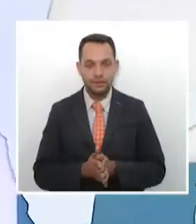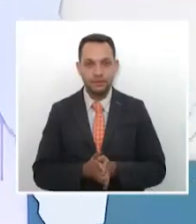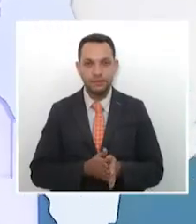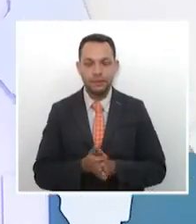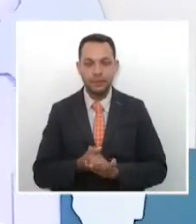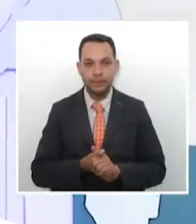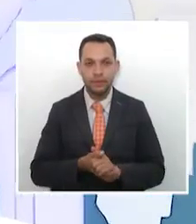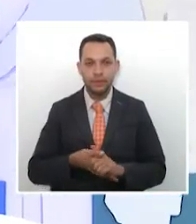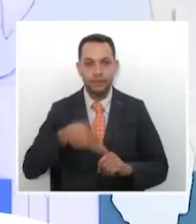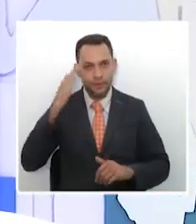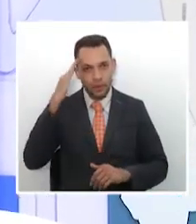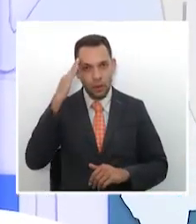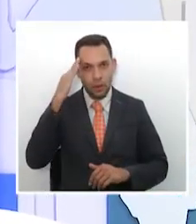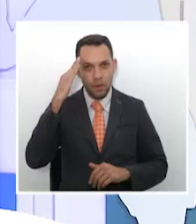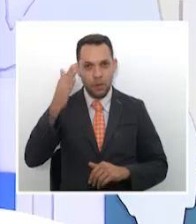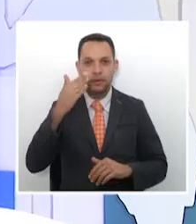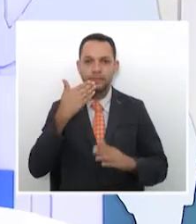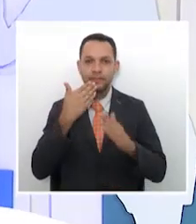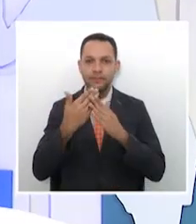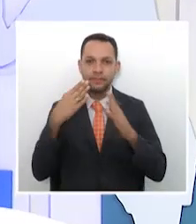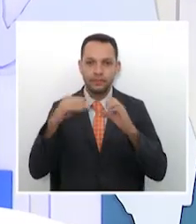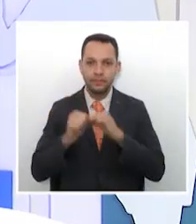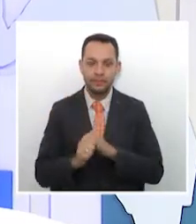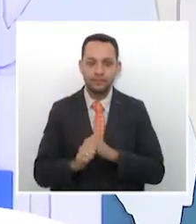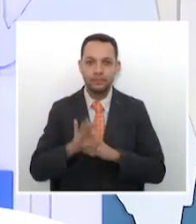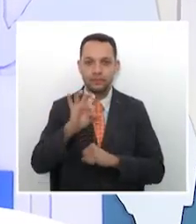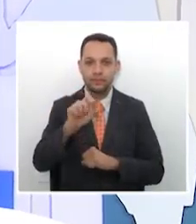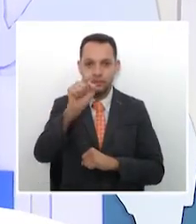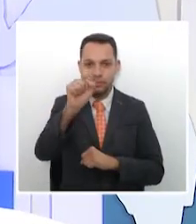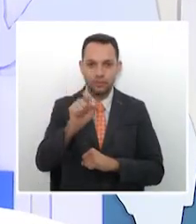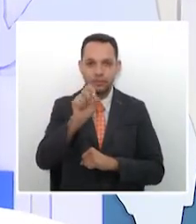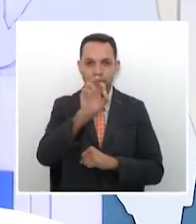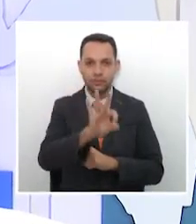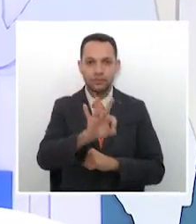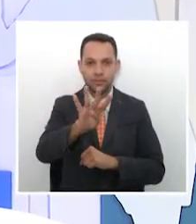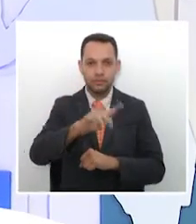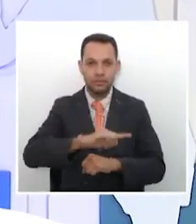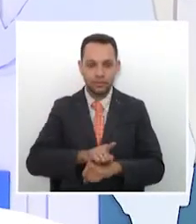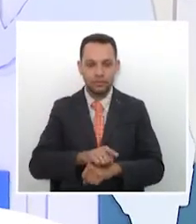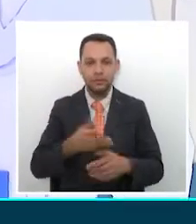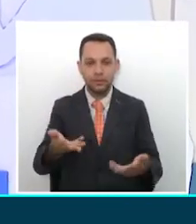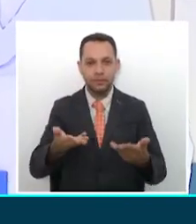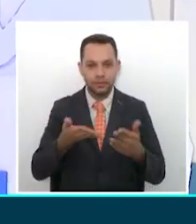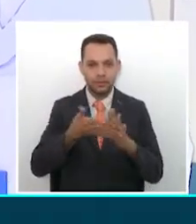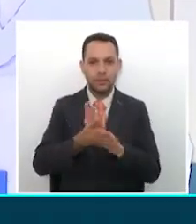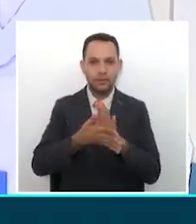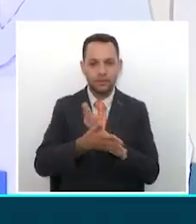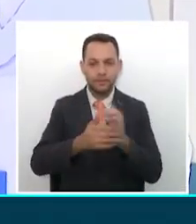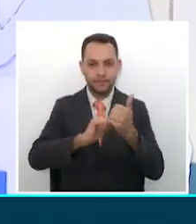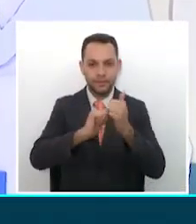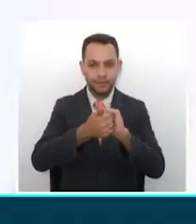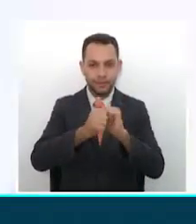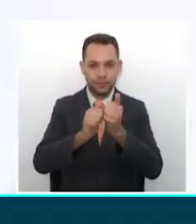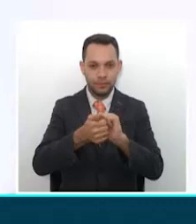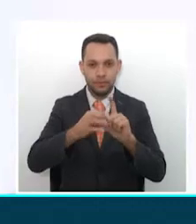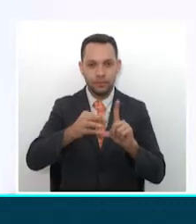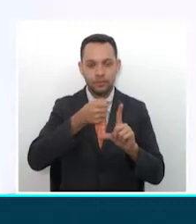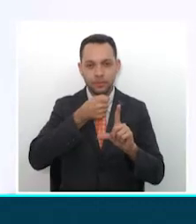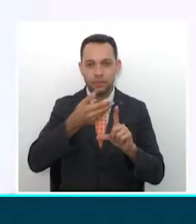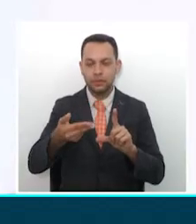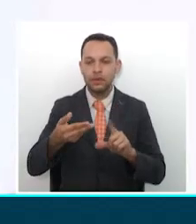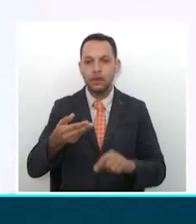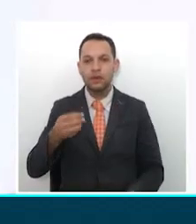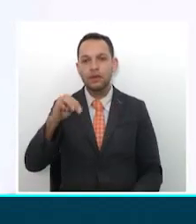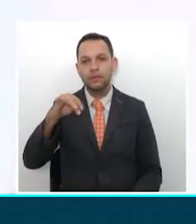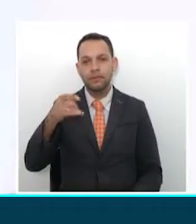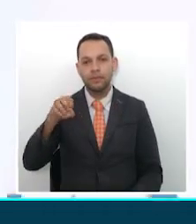Hola, ¿qué tal? Muy buenas noches. 8.34 minutos. Bienvenidos a la información deportiva en Telecafé Noticias. Miguel Ángel